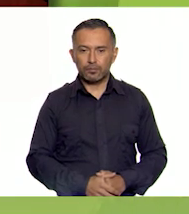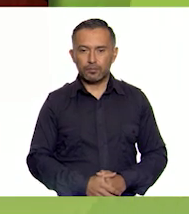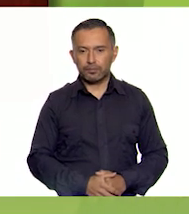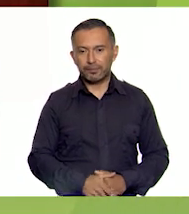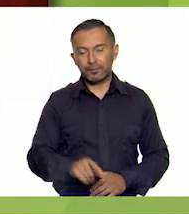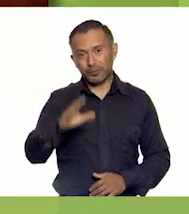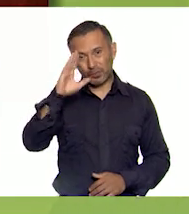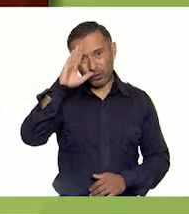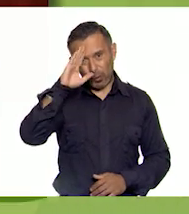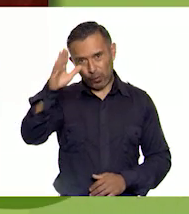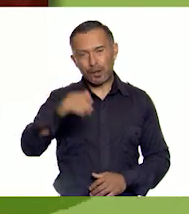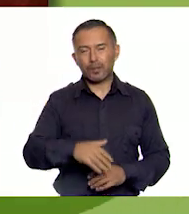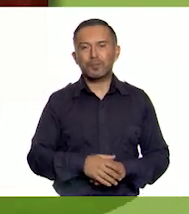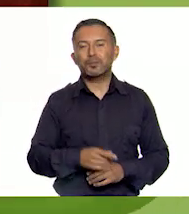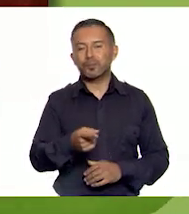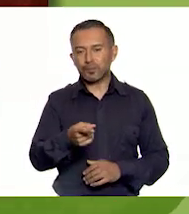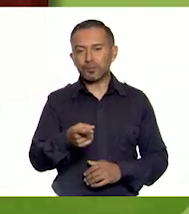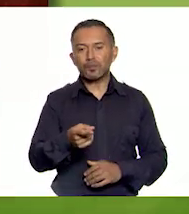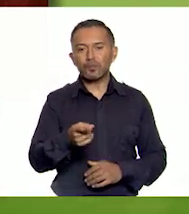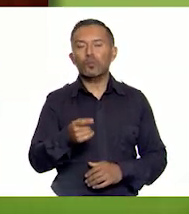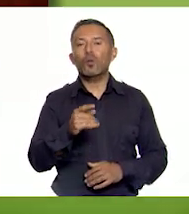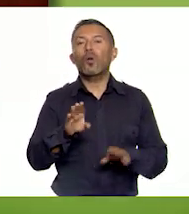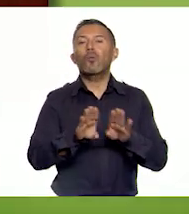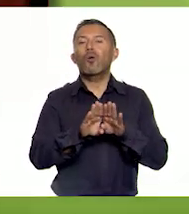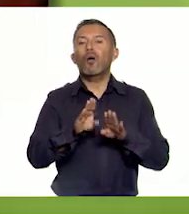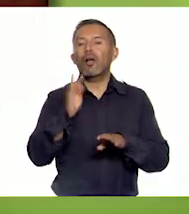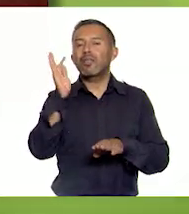Hola, te invito a hacer este reto de flexibilidad.